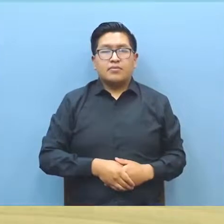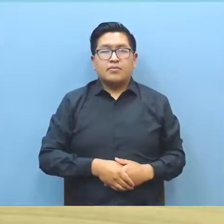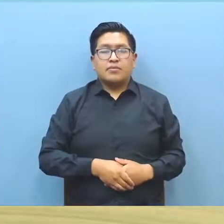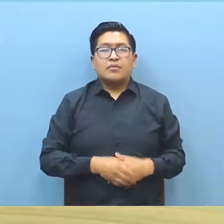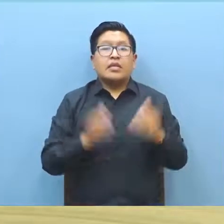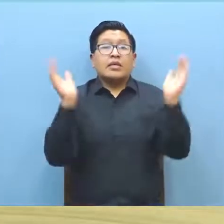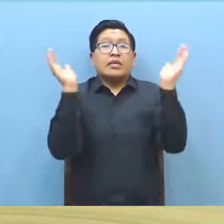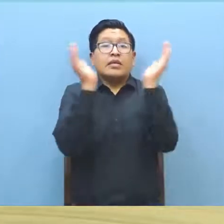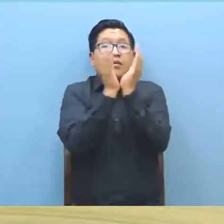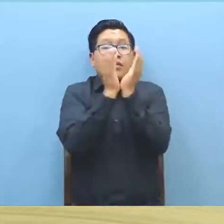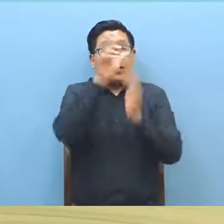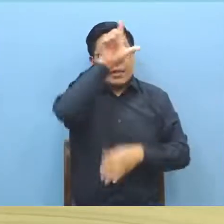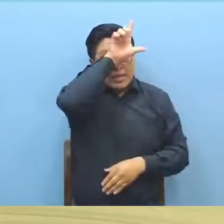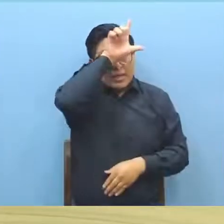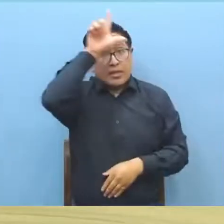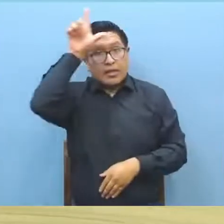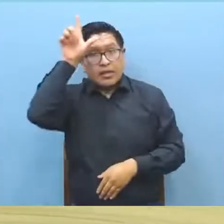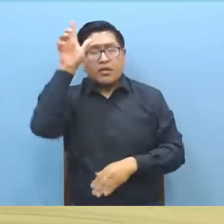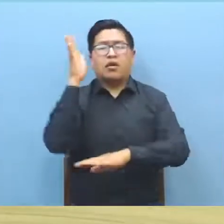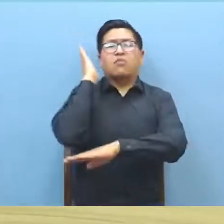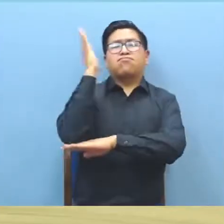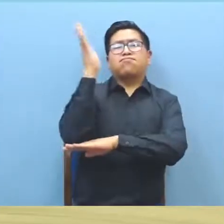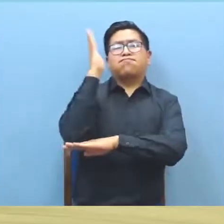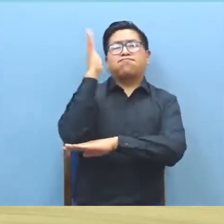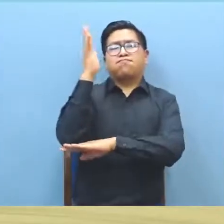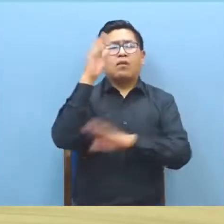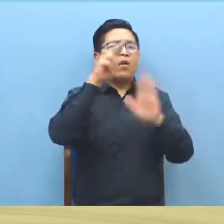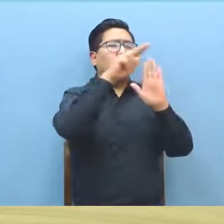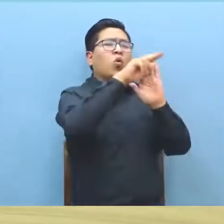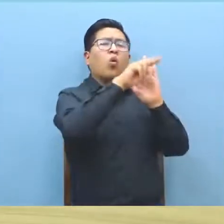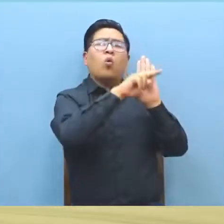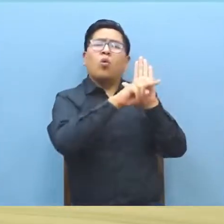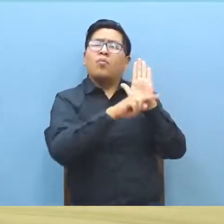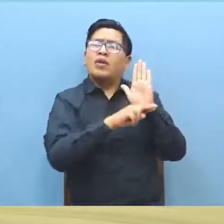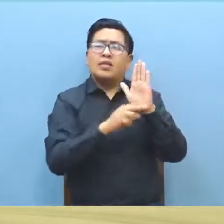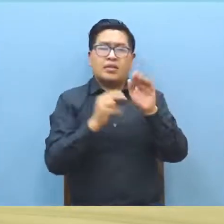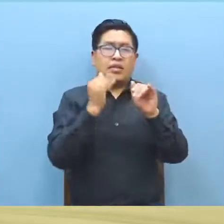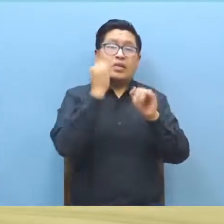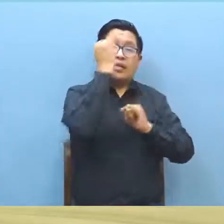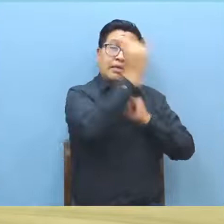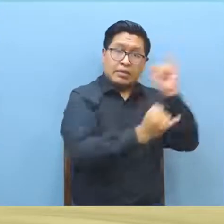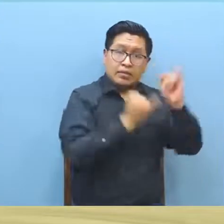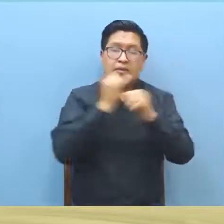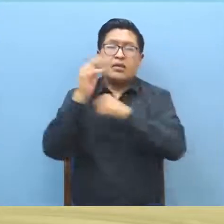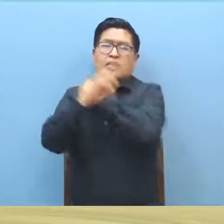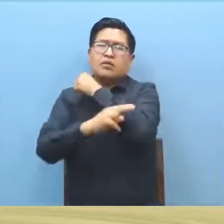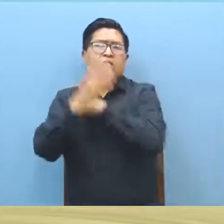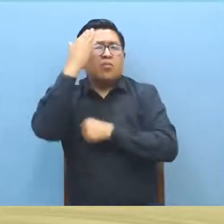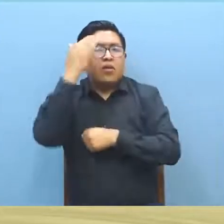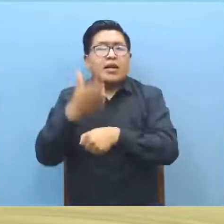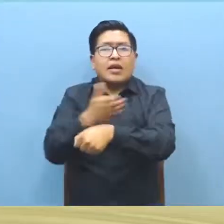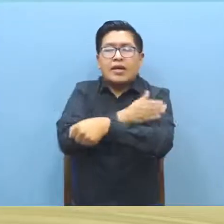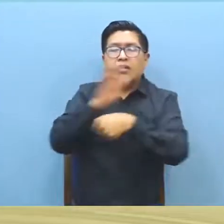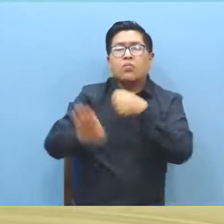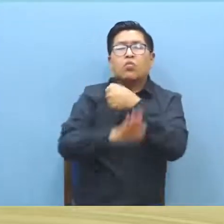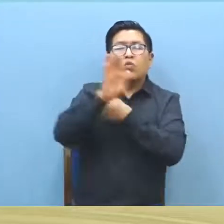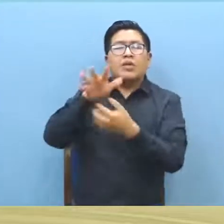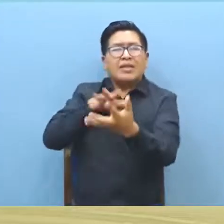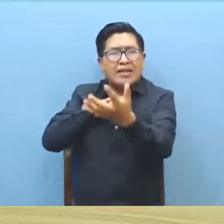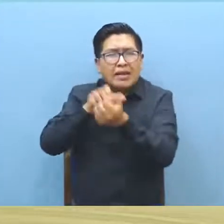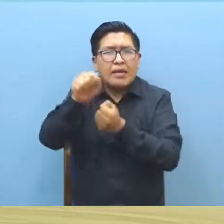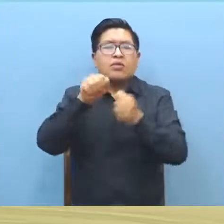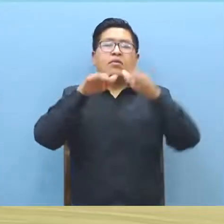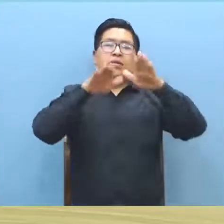La Coordinación Regional de Yayagua socializó la normativa nacional e internacional para la prevención de tortura y trato degradante con